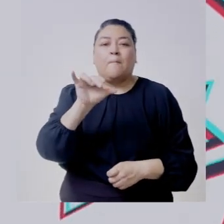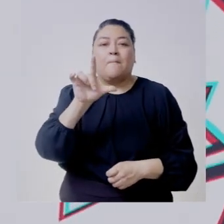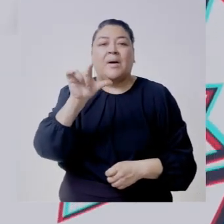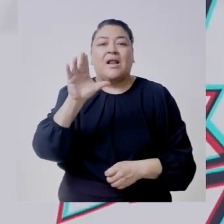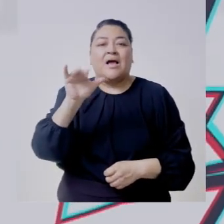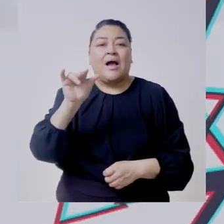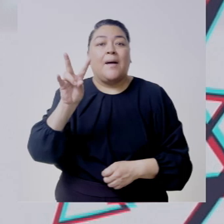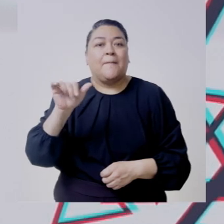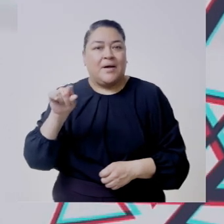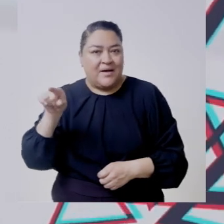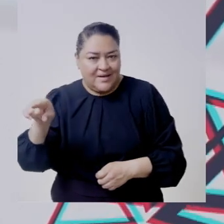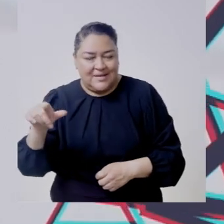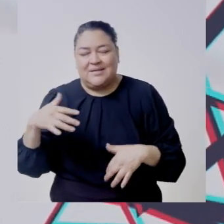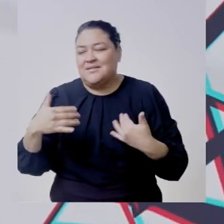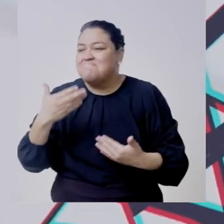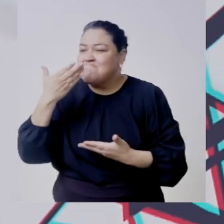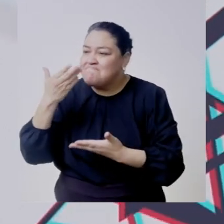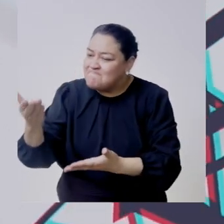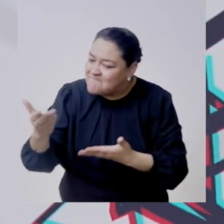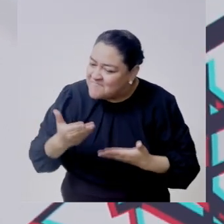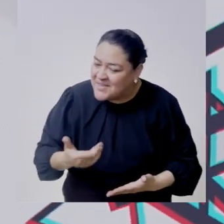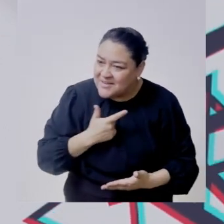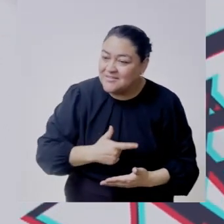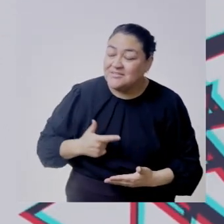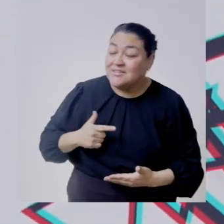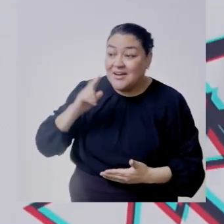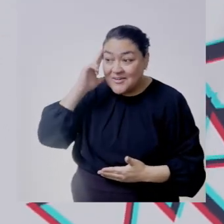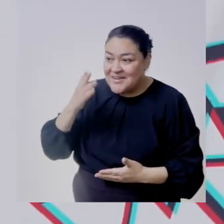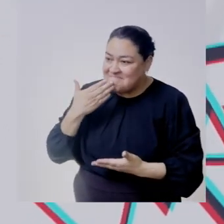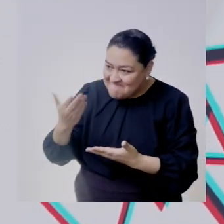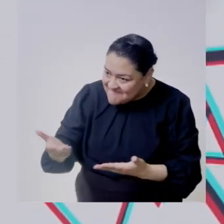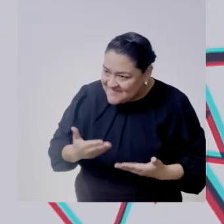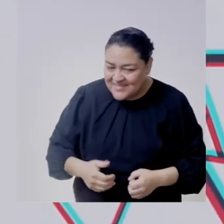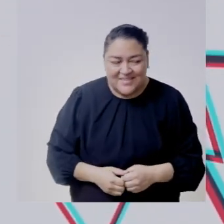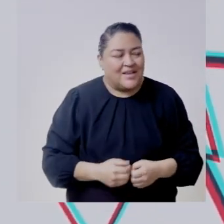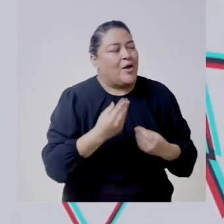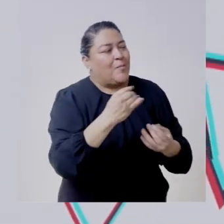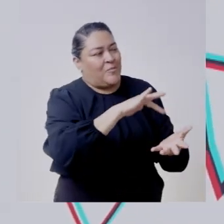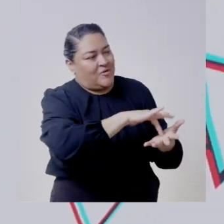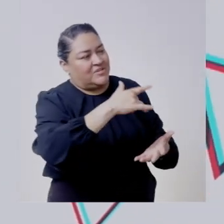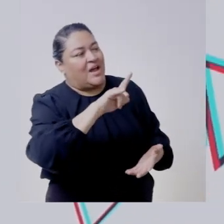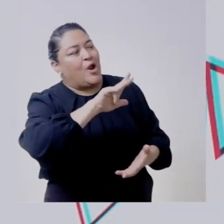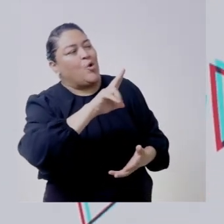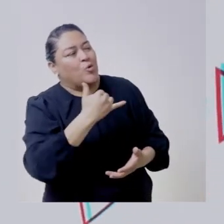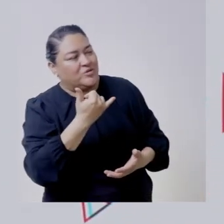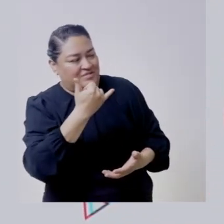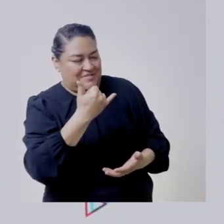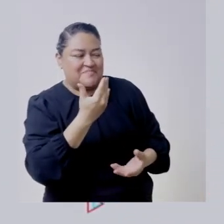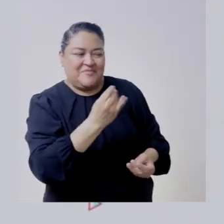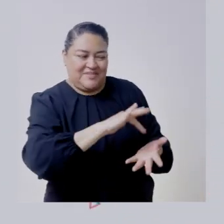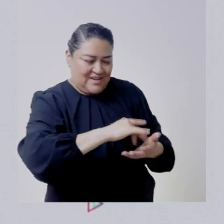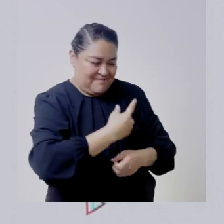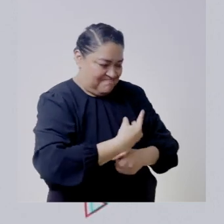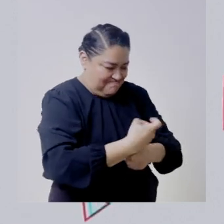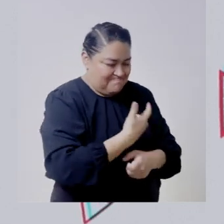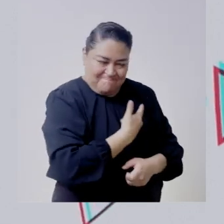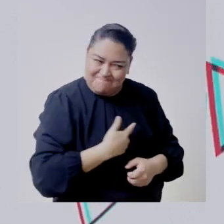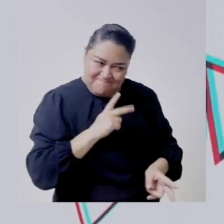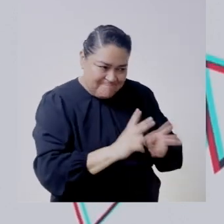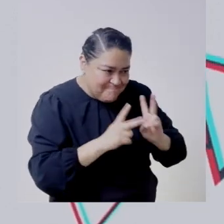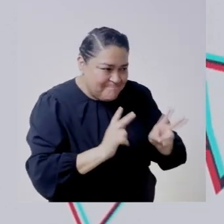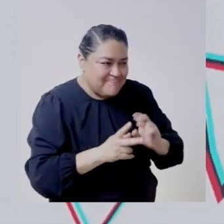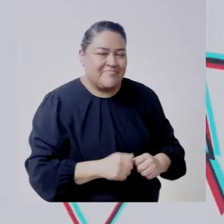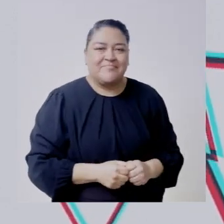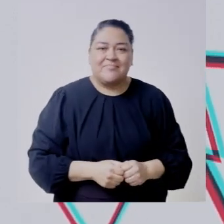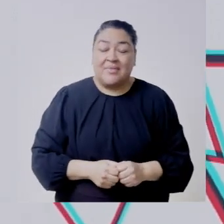a quien como siempre le damos la más cordial bienvenida gabriela bienvenida muchísimas gracias lucy por la invitación es un honor estar en tu programa